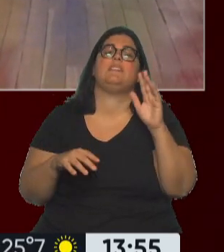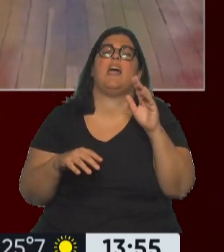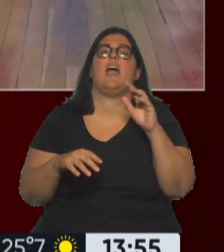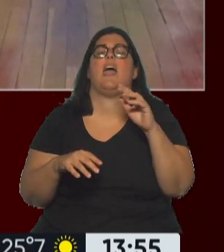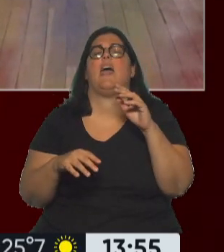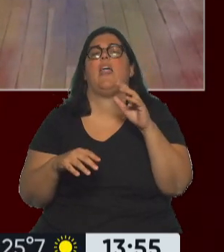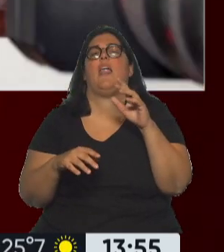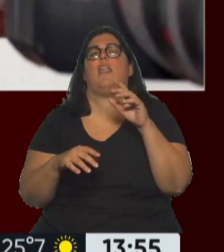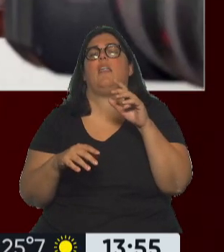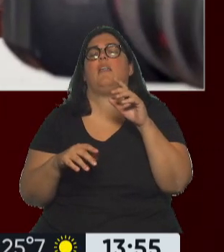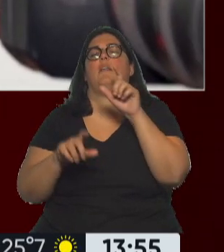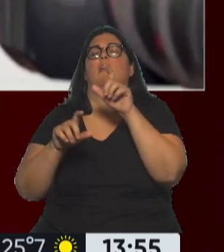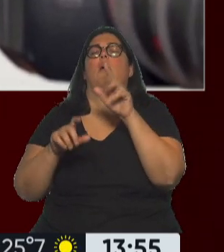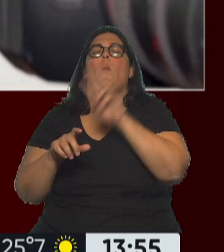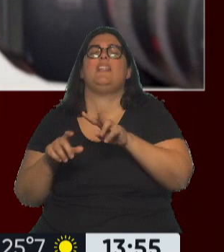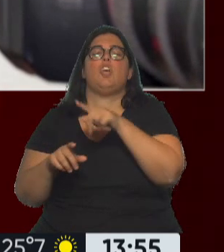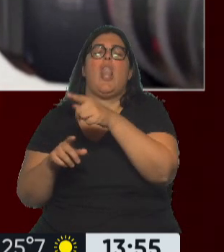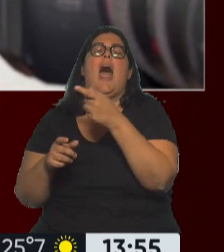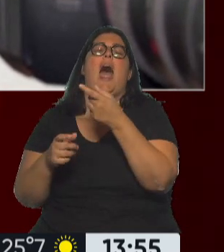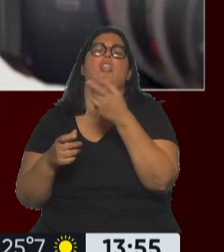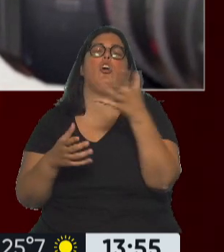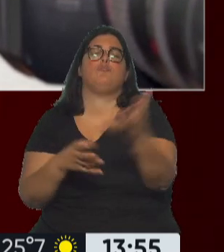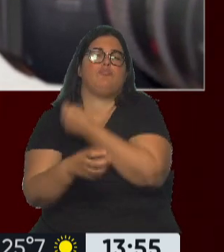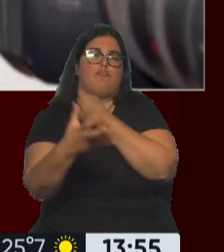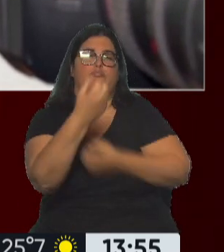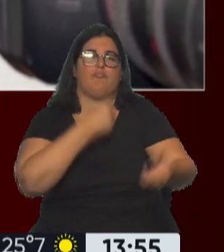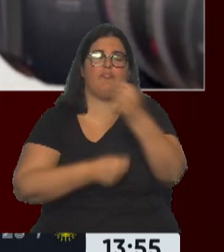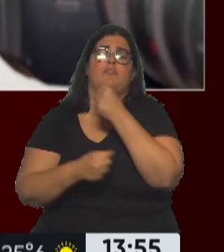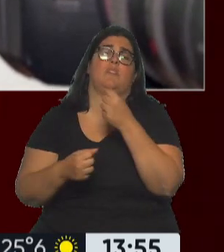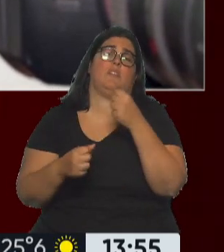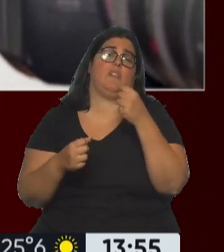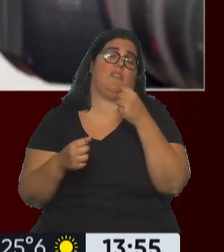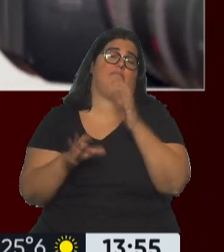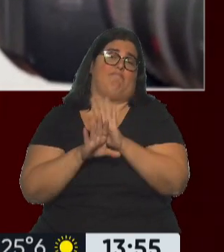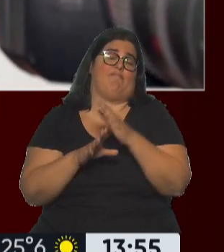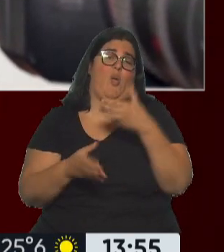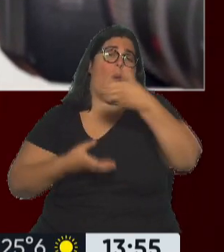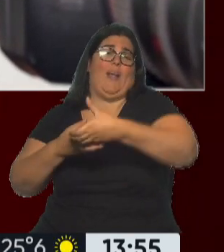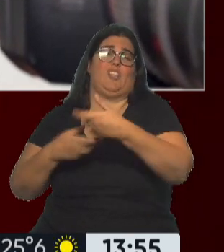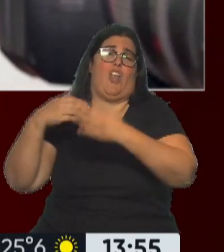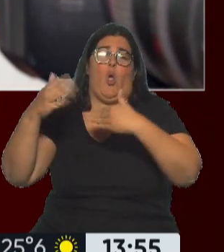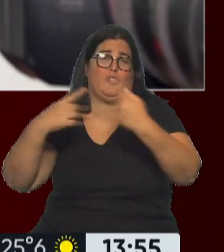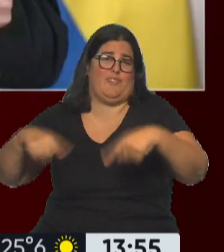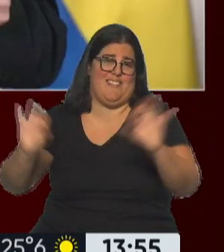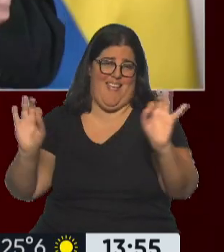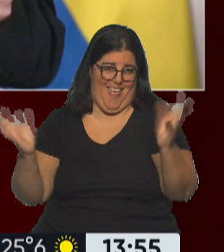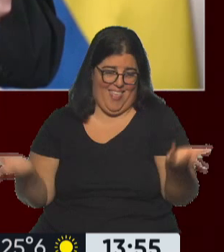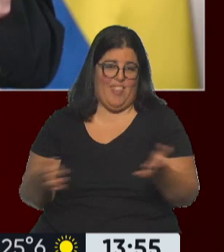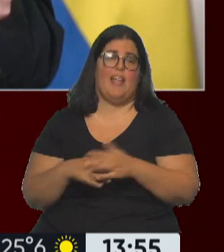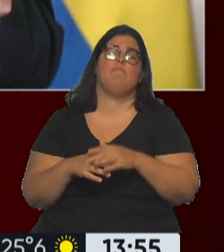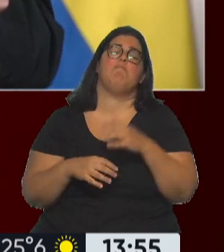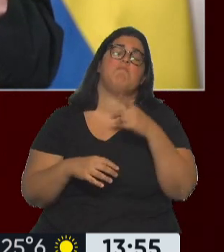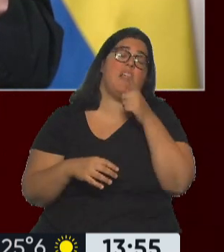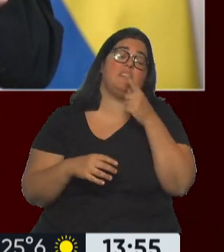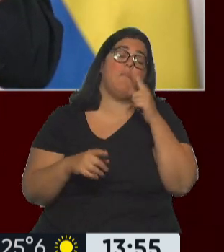tomado por acreedores venezolanos y no utilizado en ese sentido. Todo hace ver que por el momento no hay una intención política de que ese